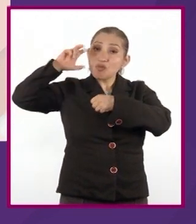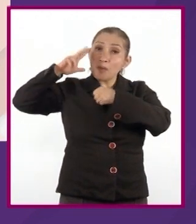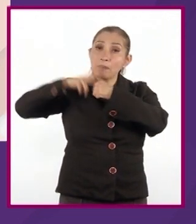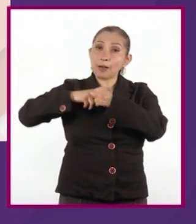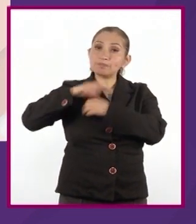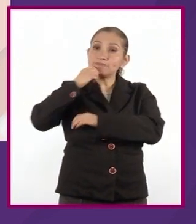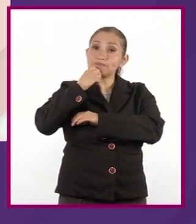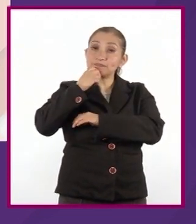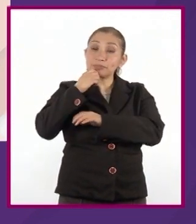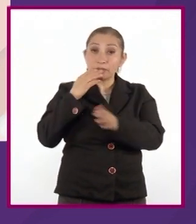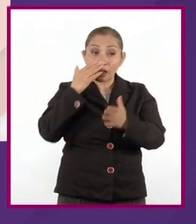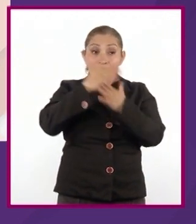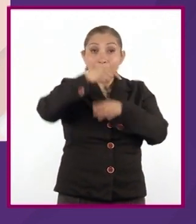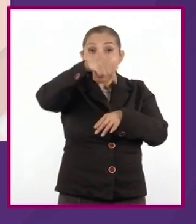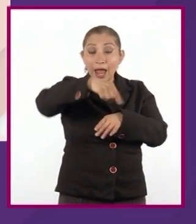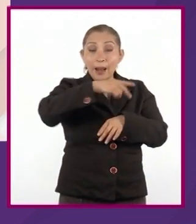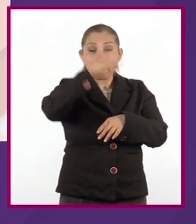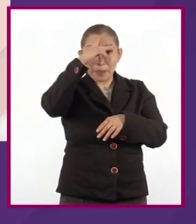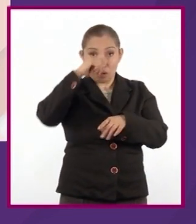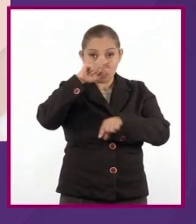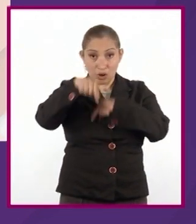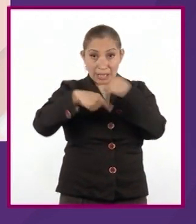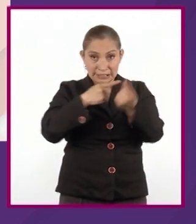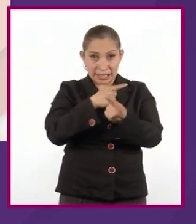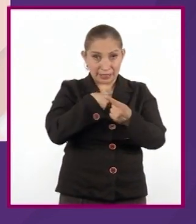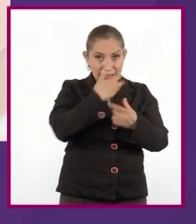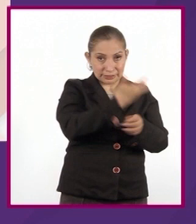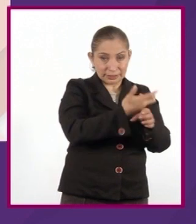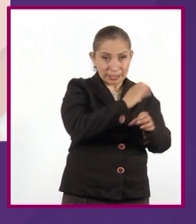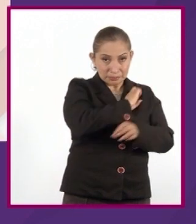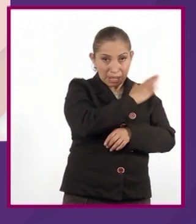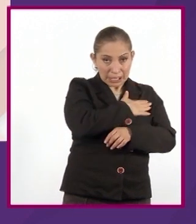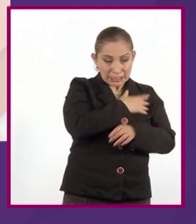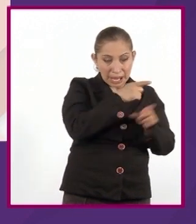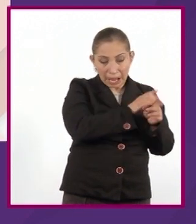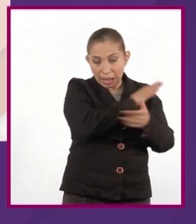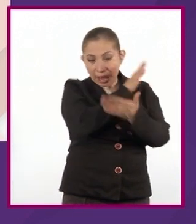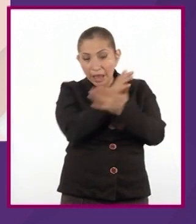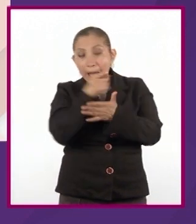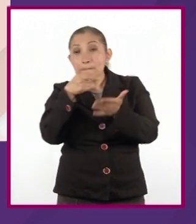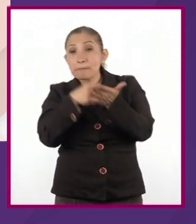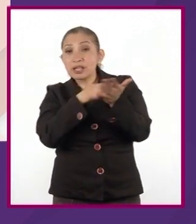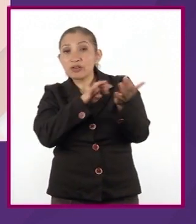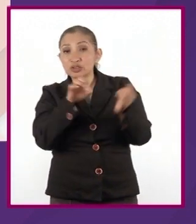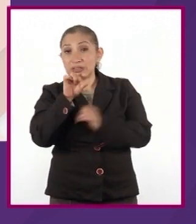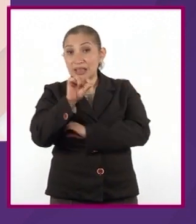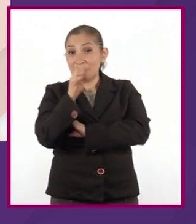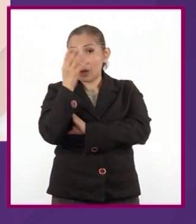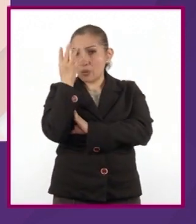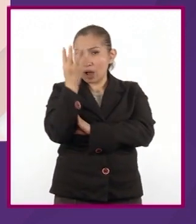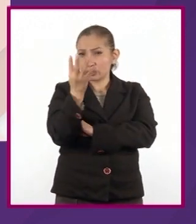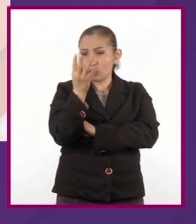Fue en México a mi regreso de Barcelona en 1974 donde se me